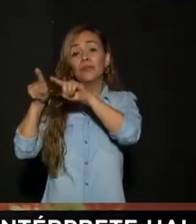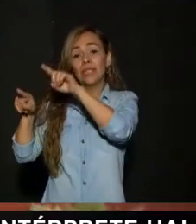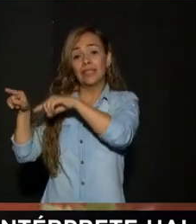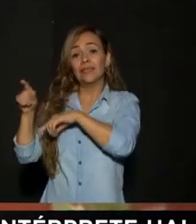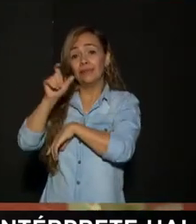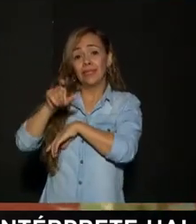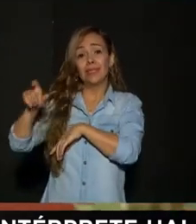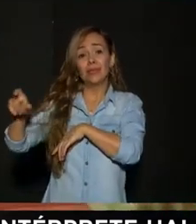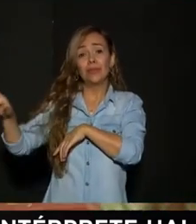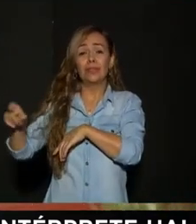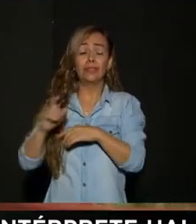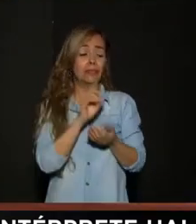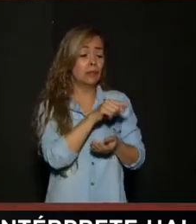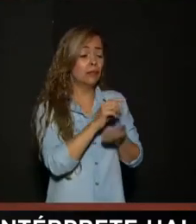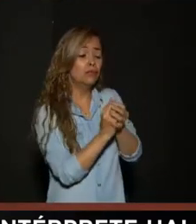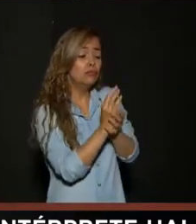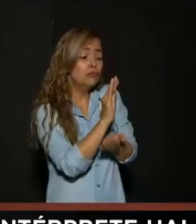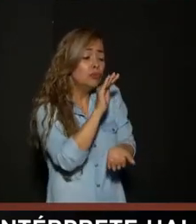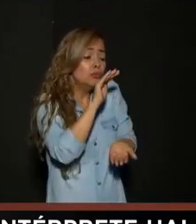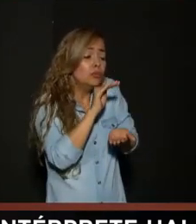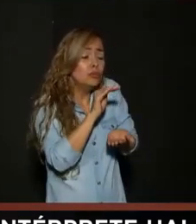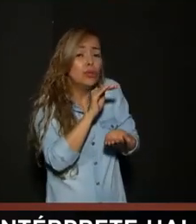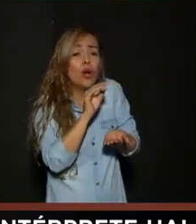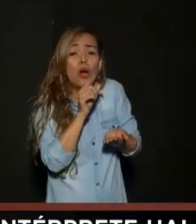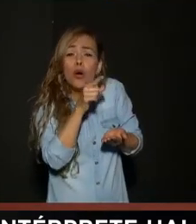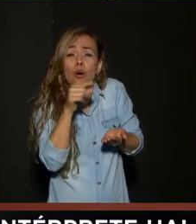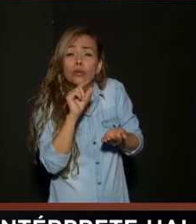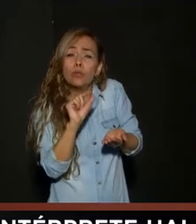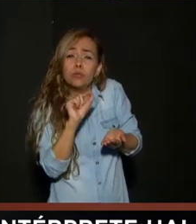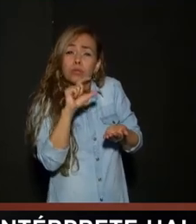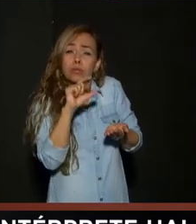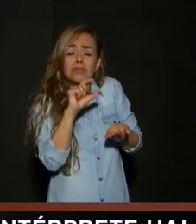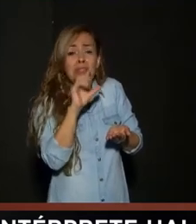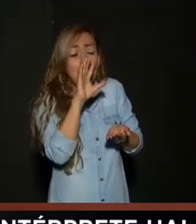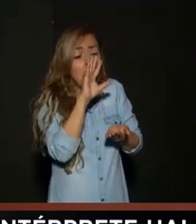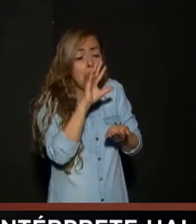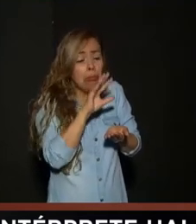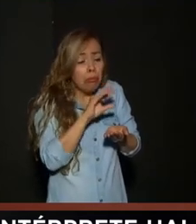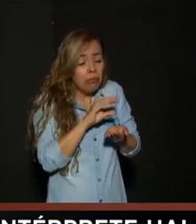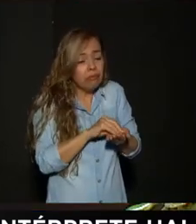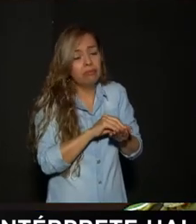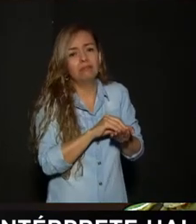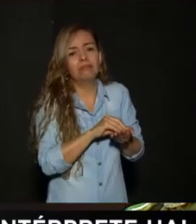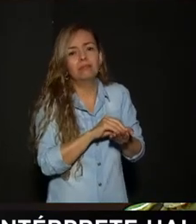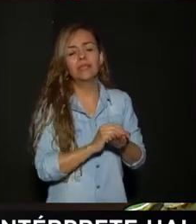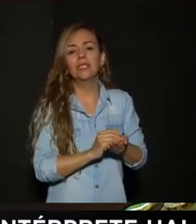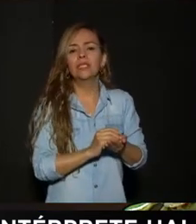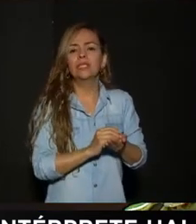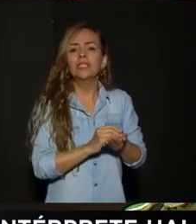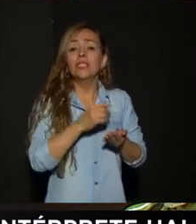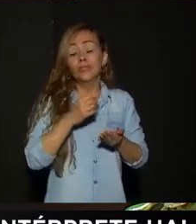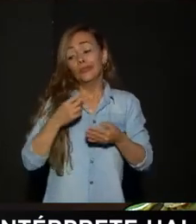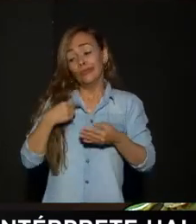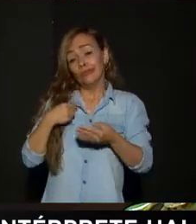Ahora Se les mueren Las suculentas También Y bueno Las suculentas Es Yo diría Que